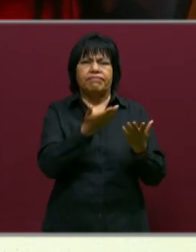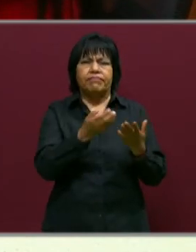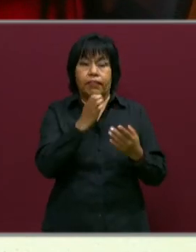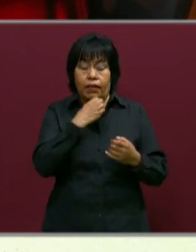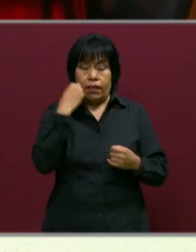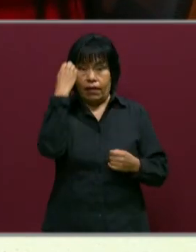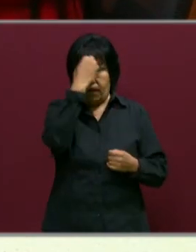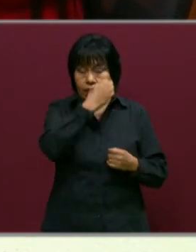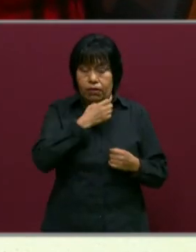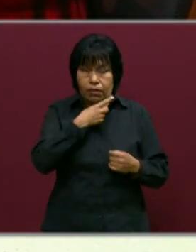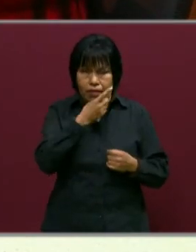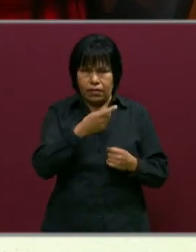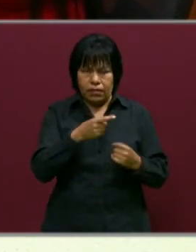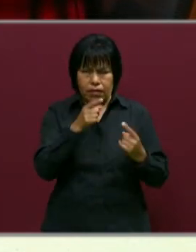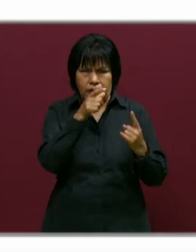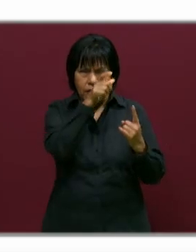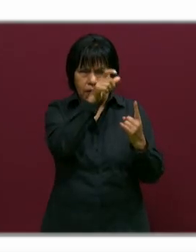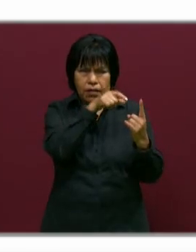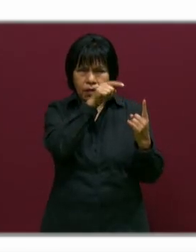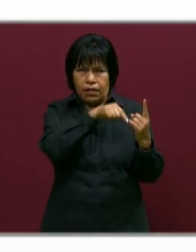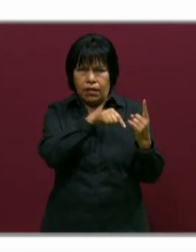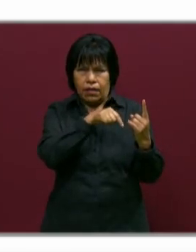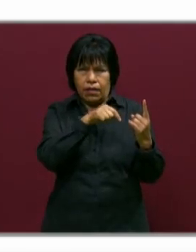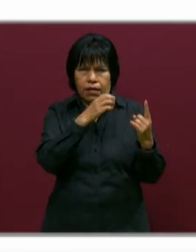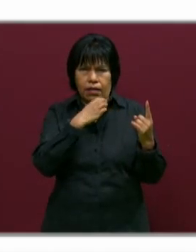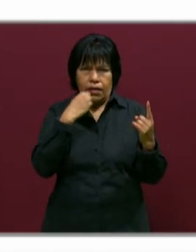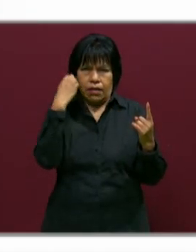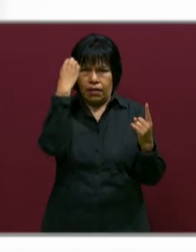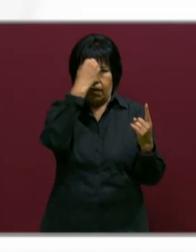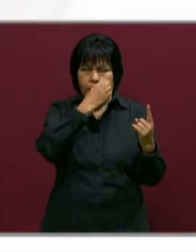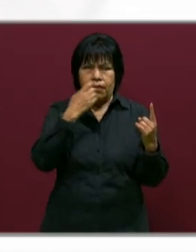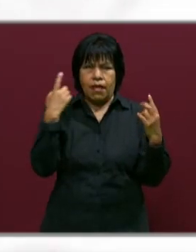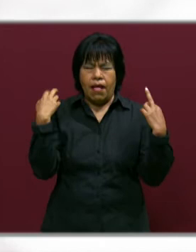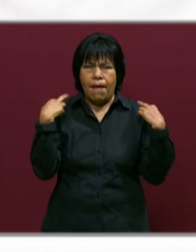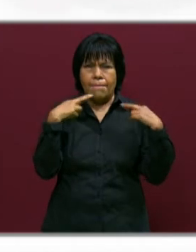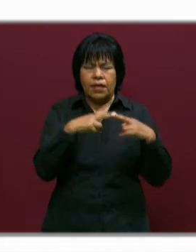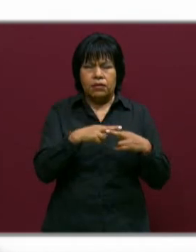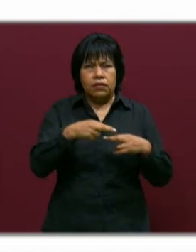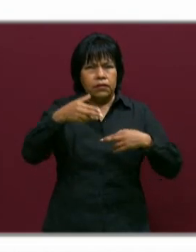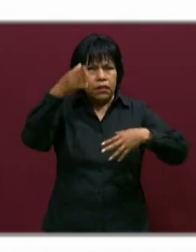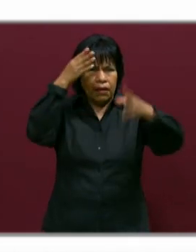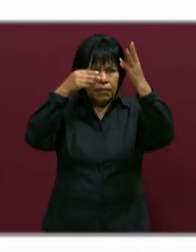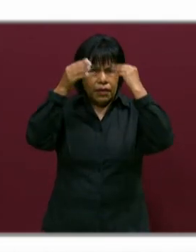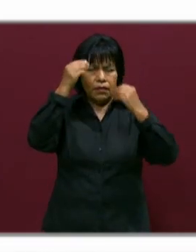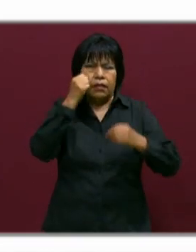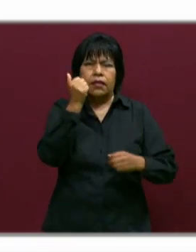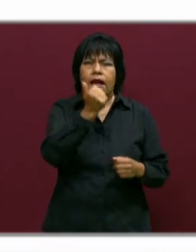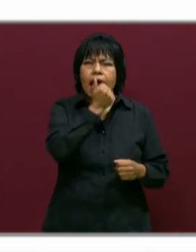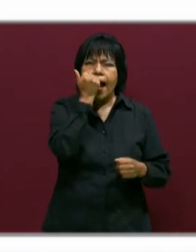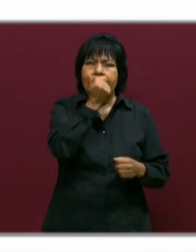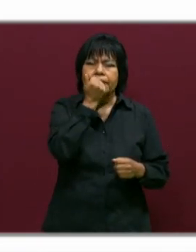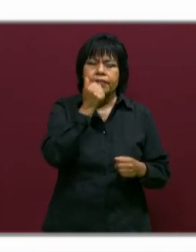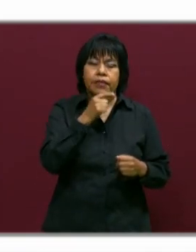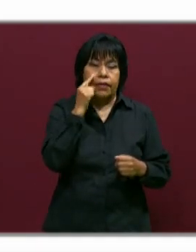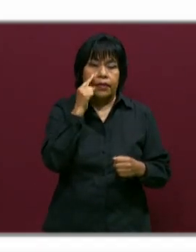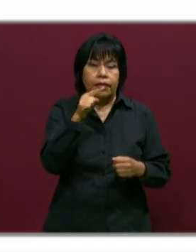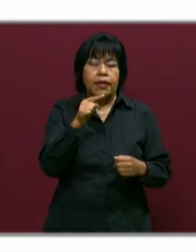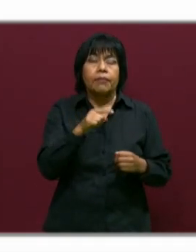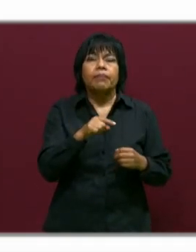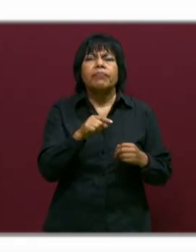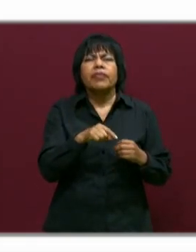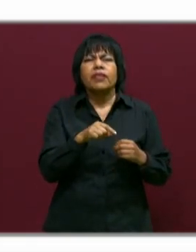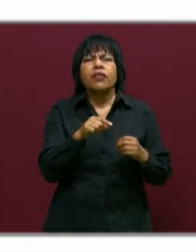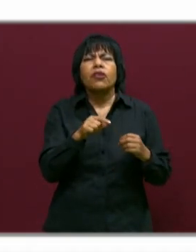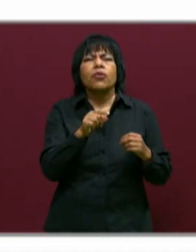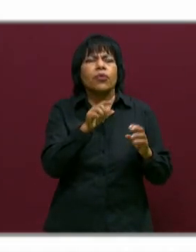nos dice que tenemos que valorar como docentes los aprendizajes de los alumnos, identificar las